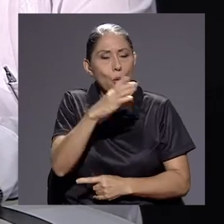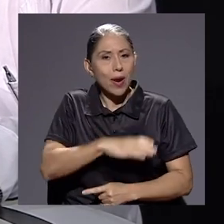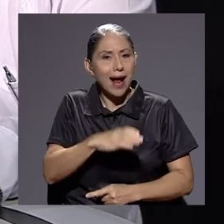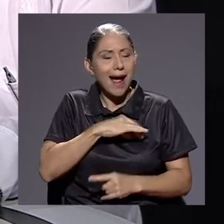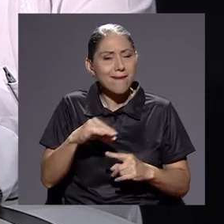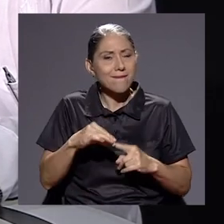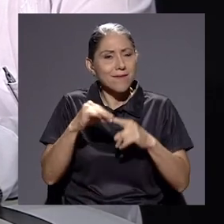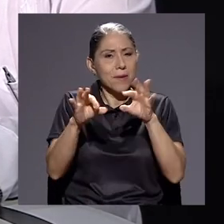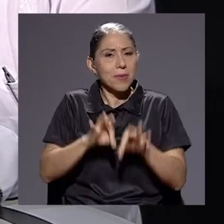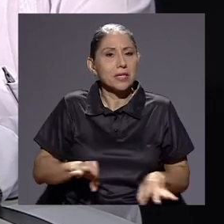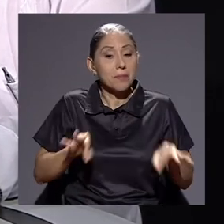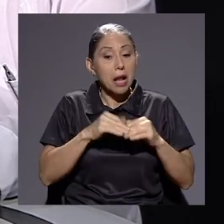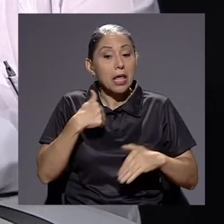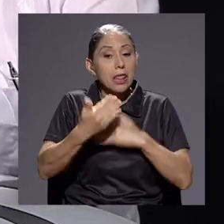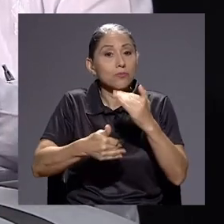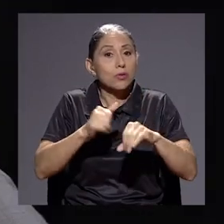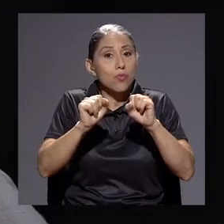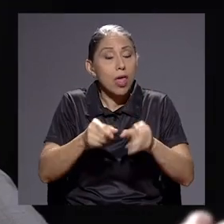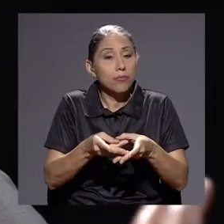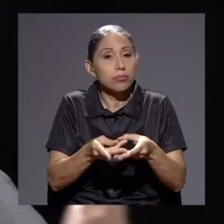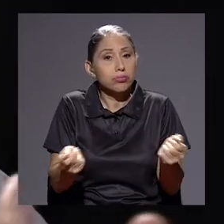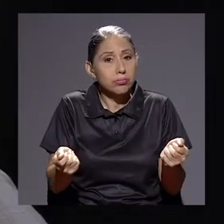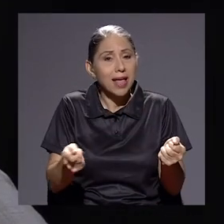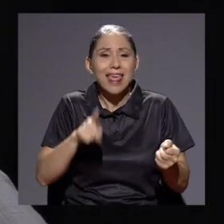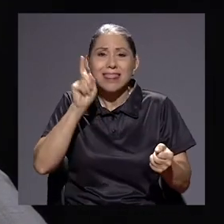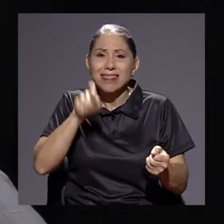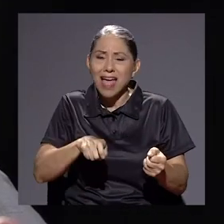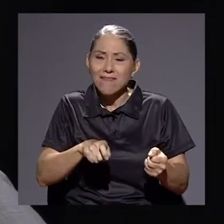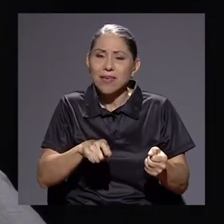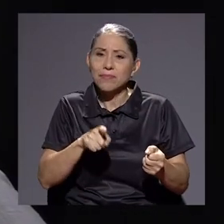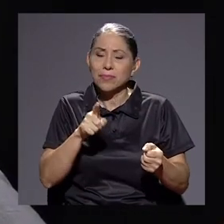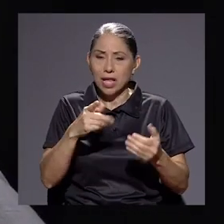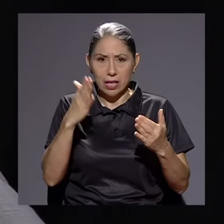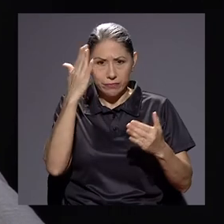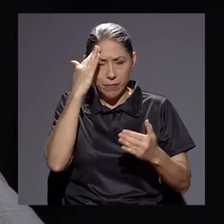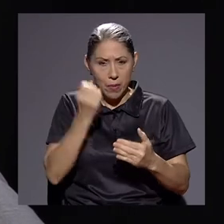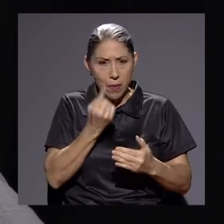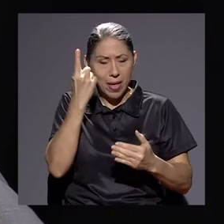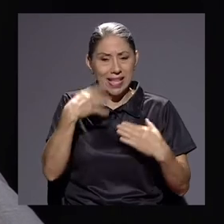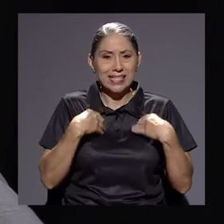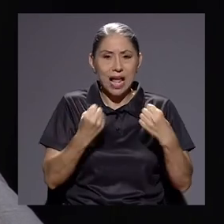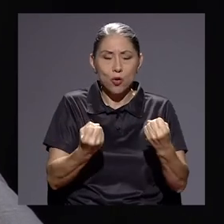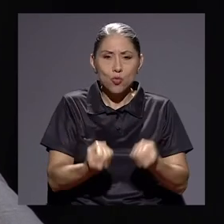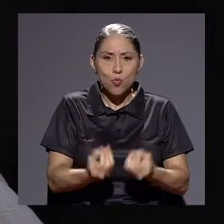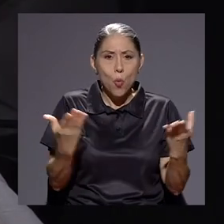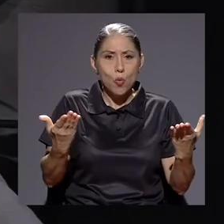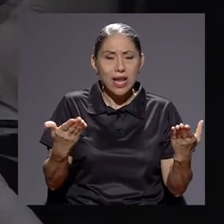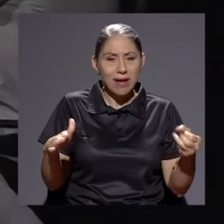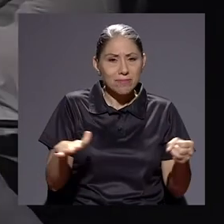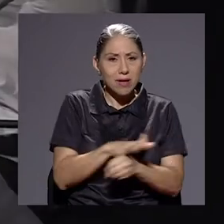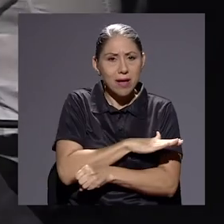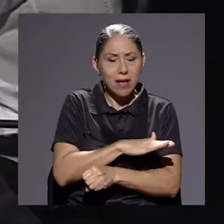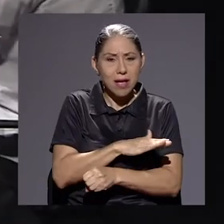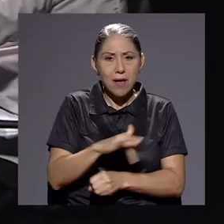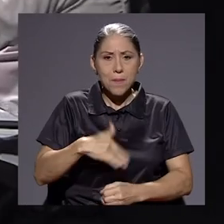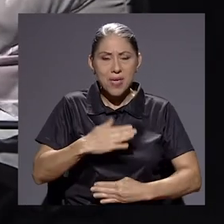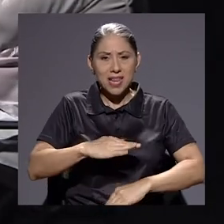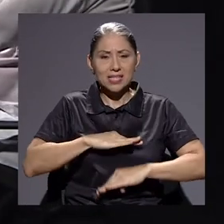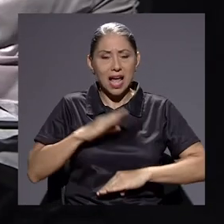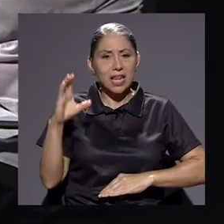también fundamental a poder. Hay que crear un concepto integral de salud pública, de bienestar y búsqueda de la felicidad.